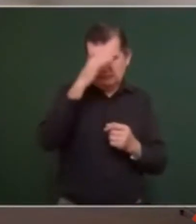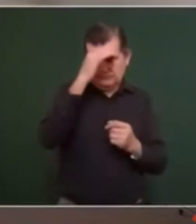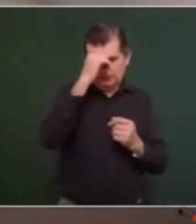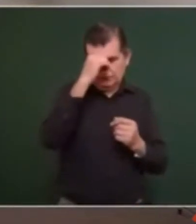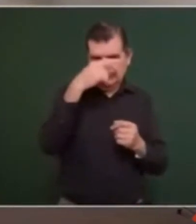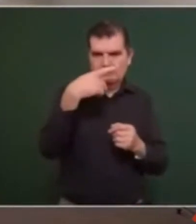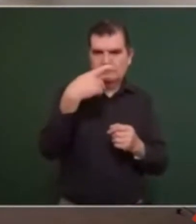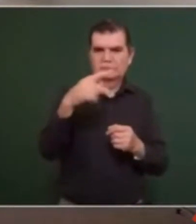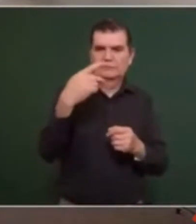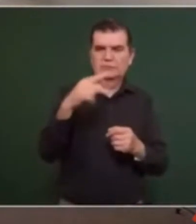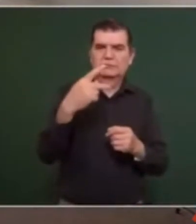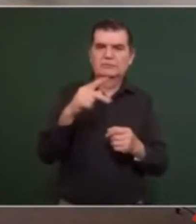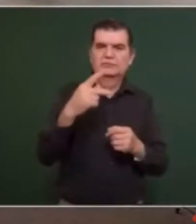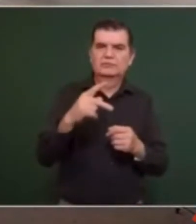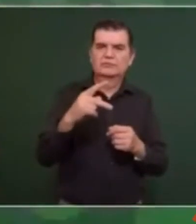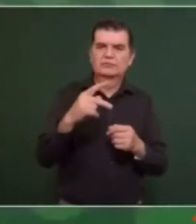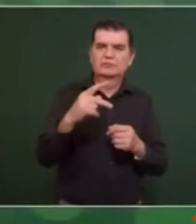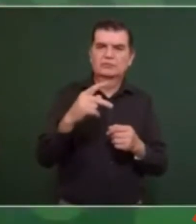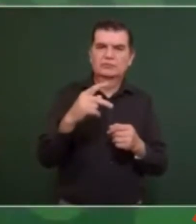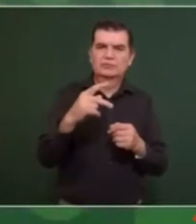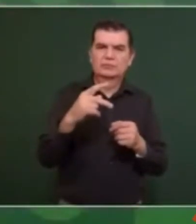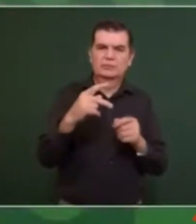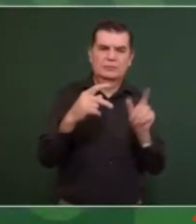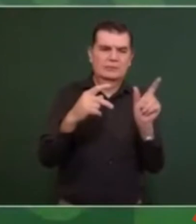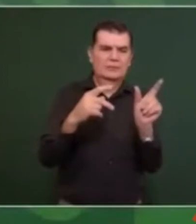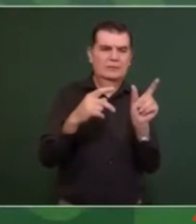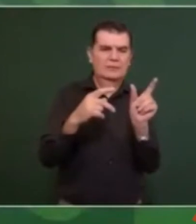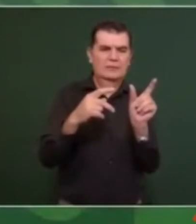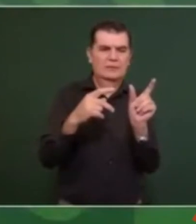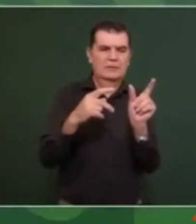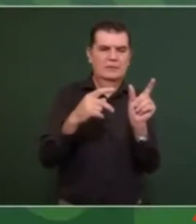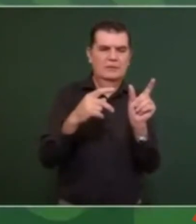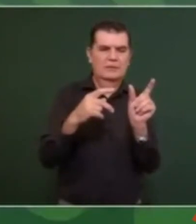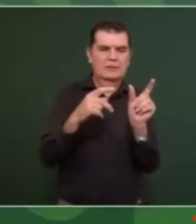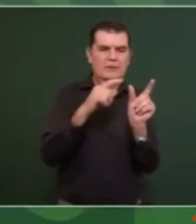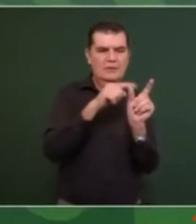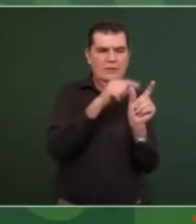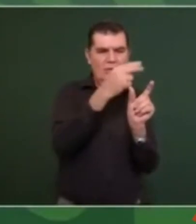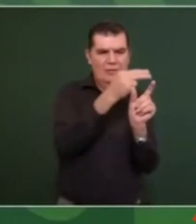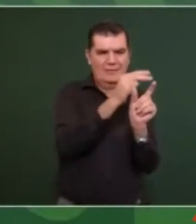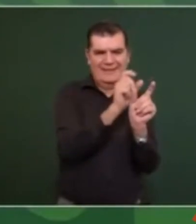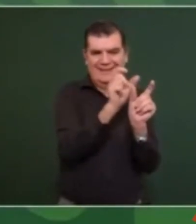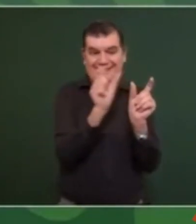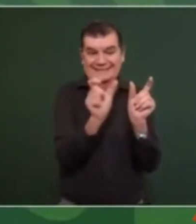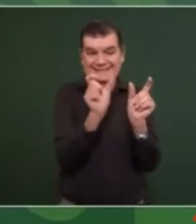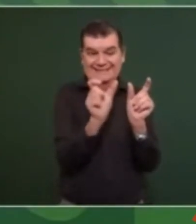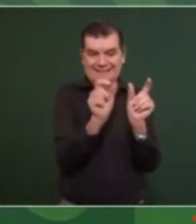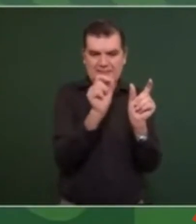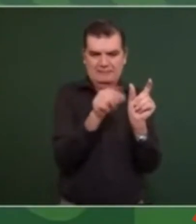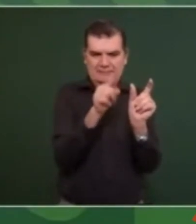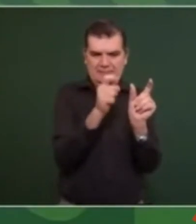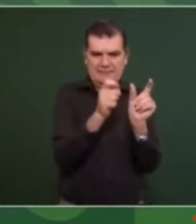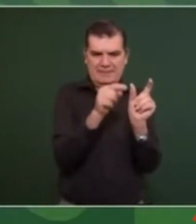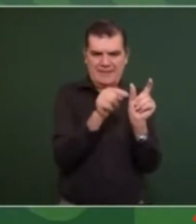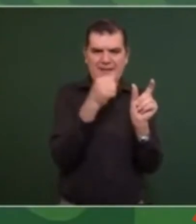a los apellidos como